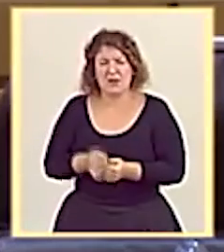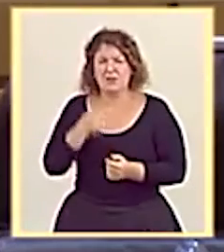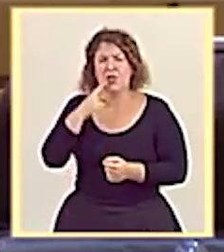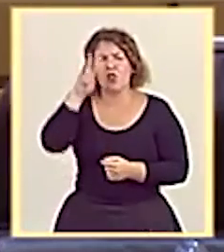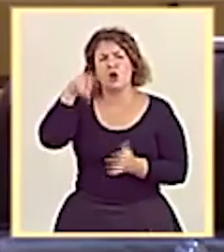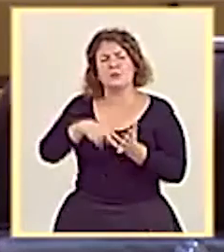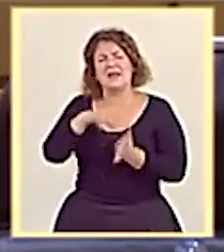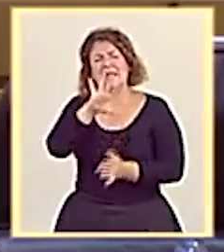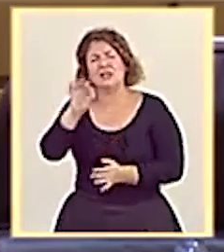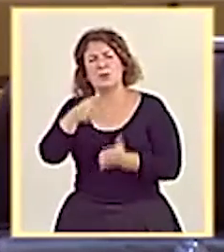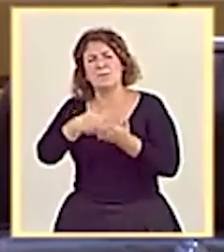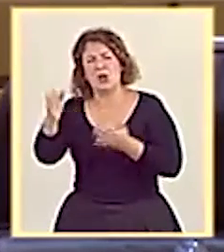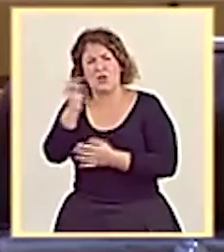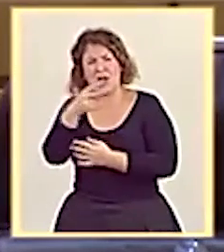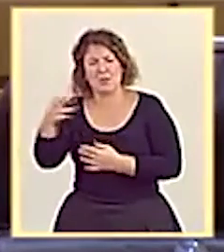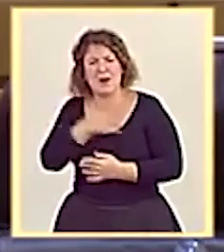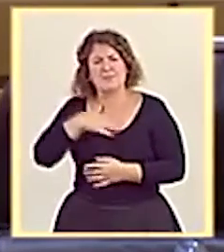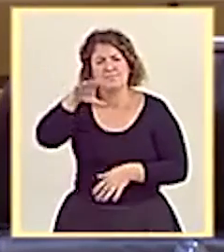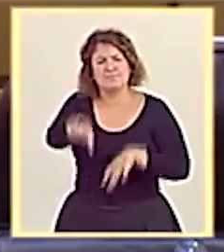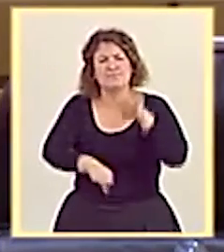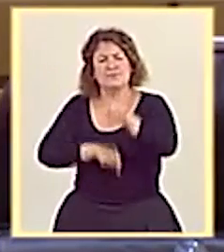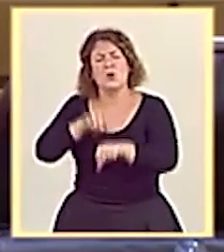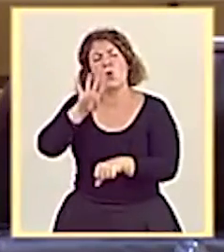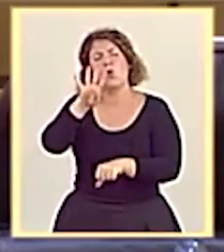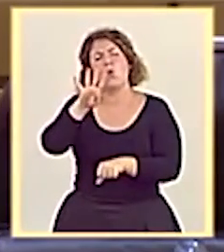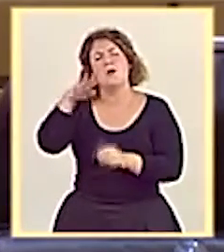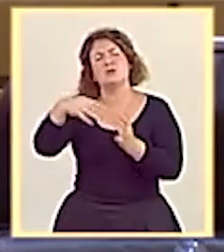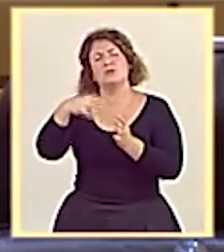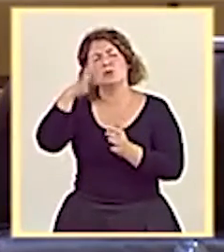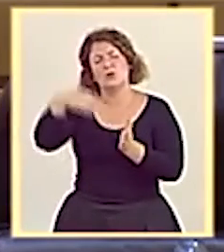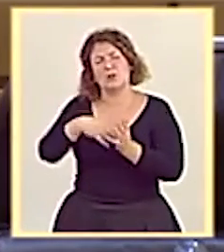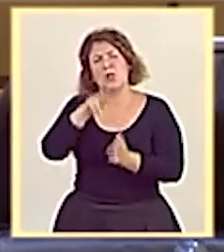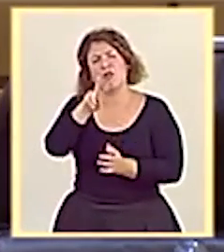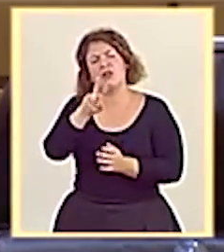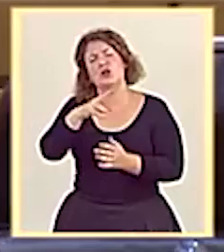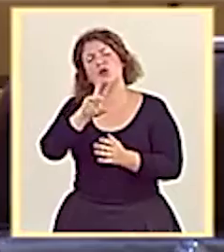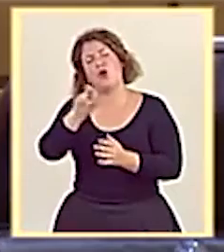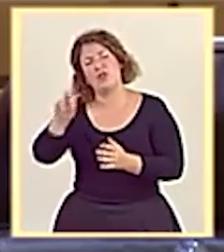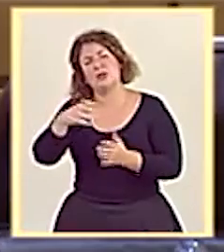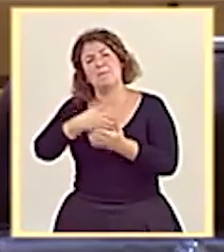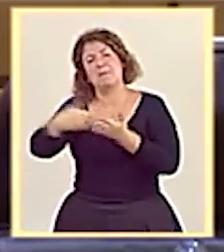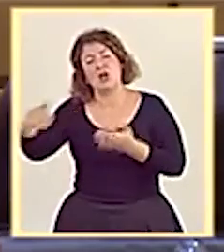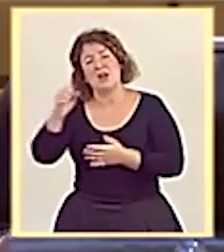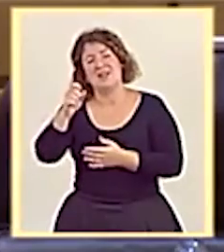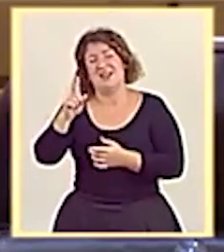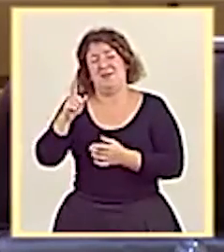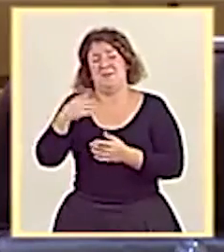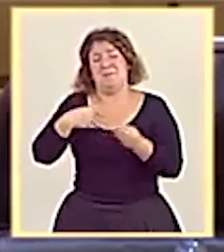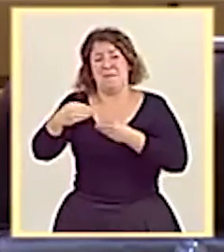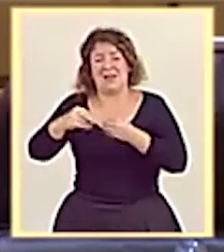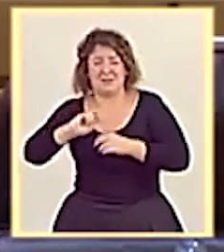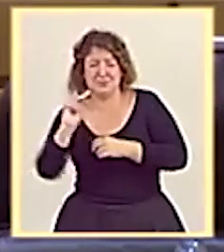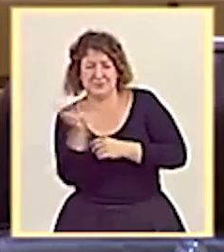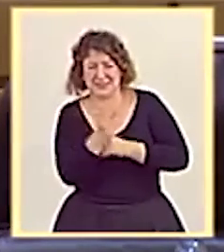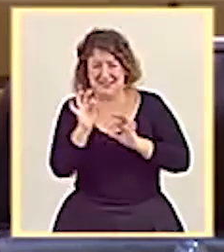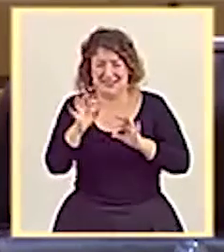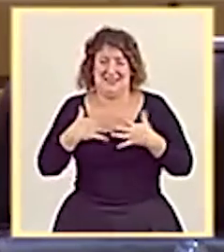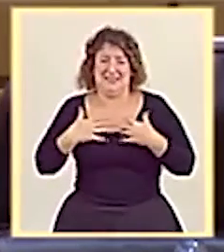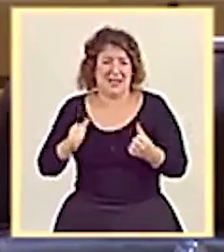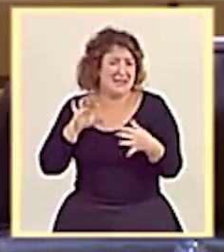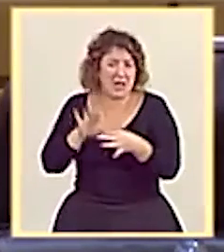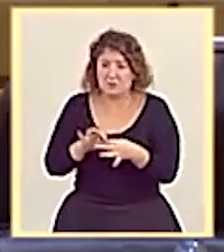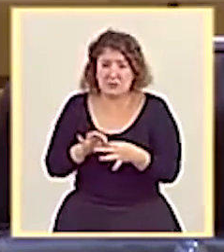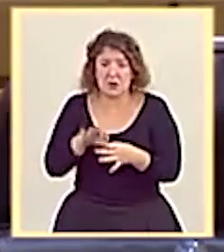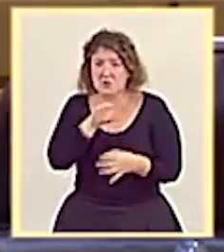para adquirir más de 4.200 millones de dosis de material sanitario, pero las comunidades autónomas aún no han recibido nada.